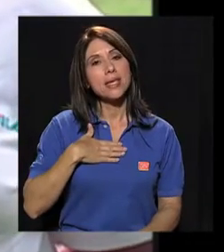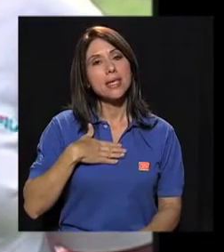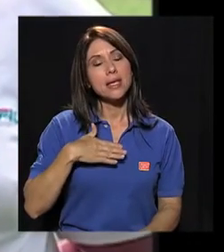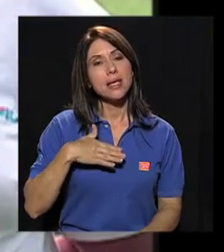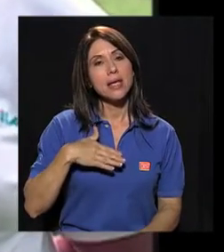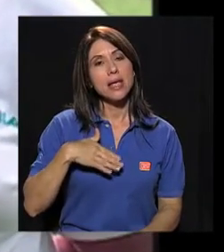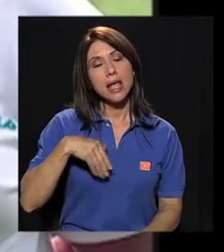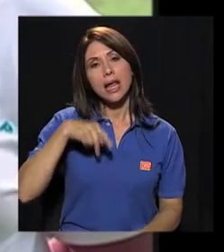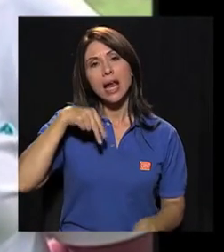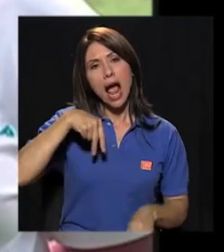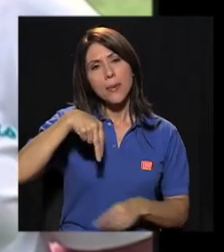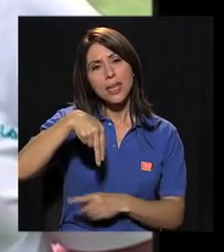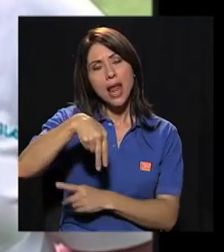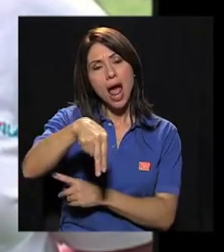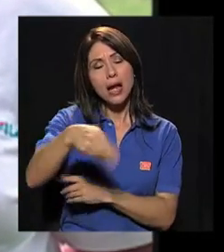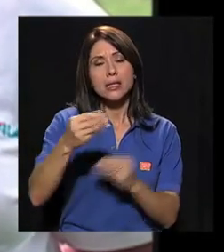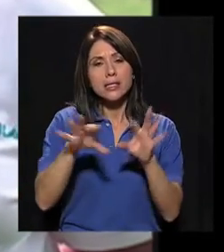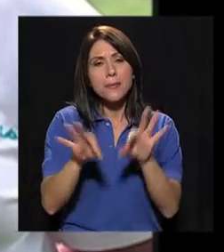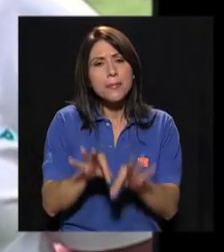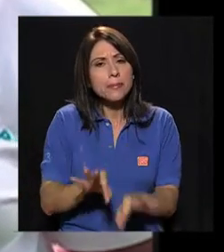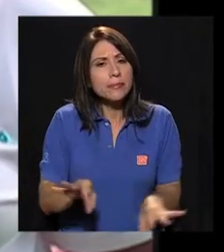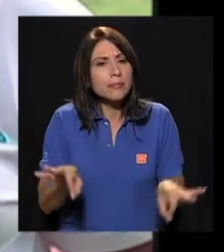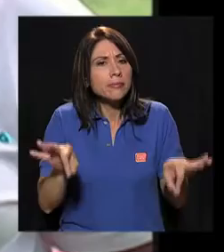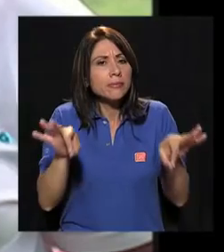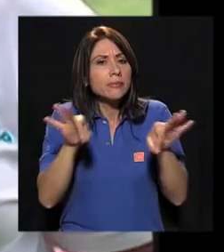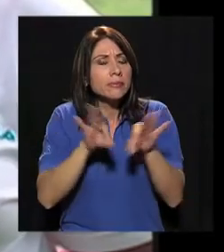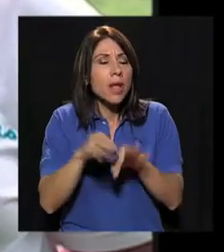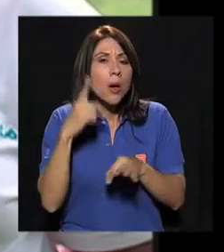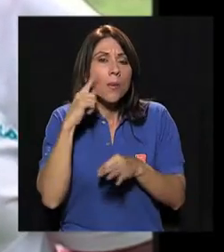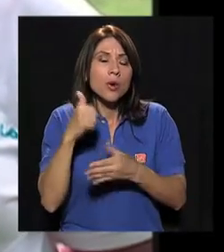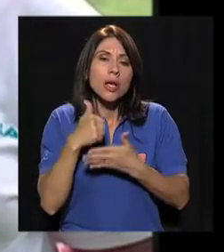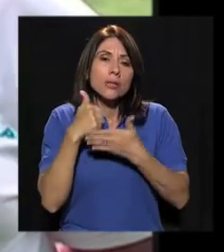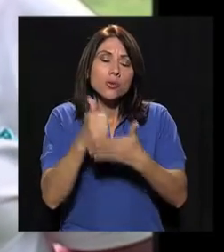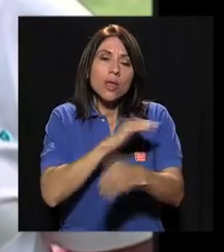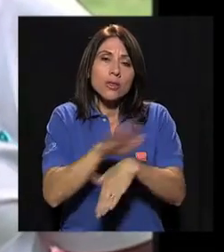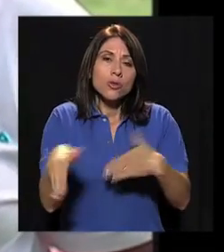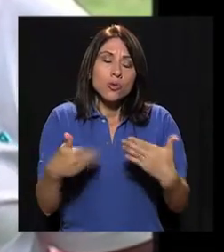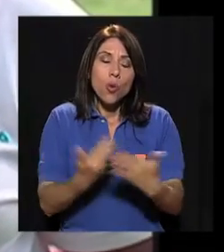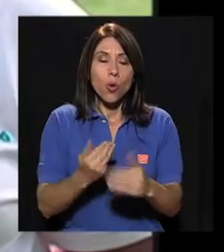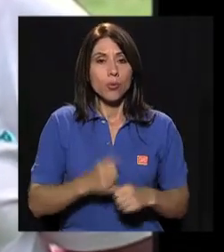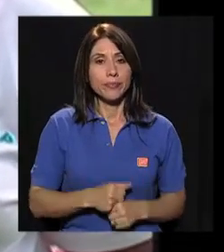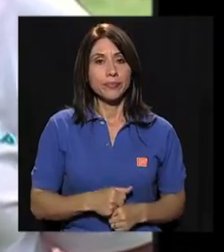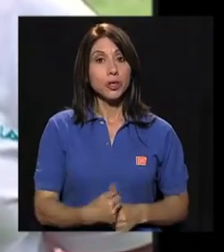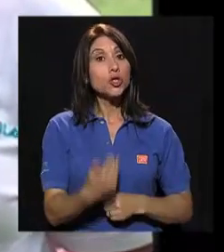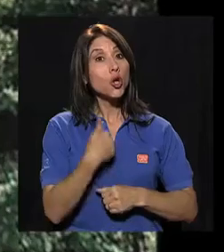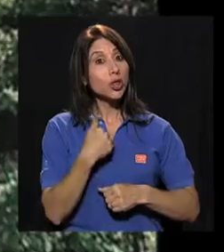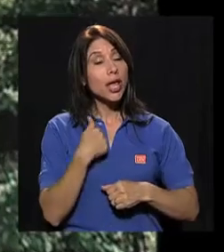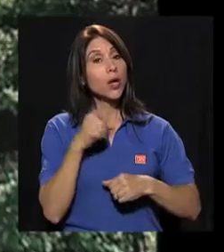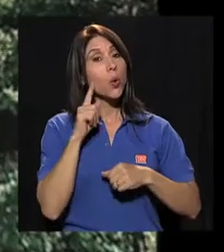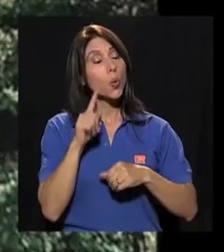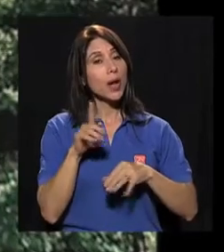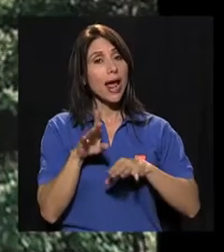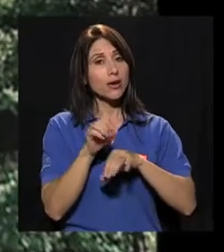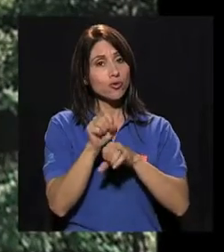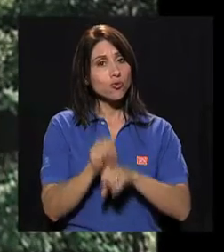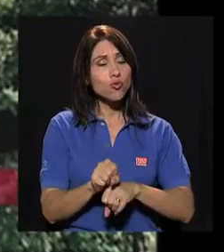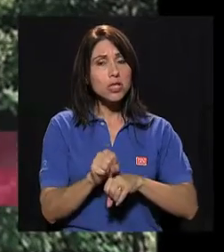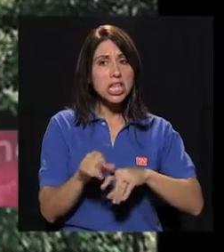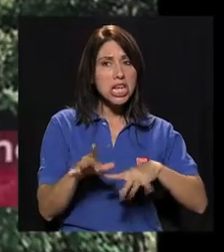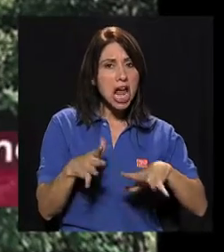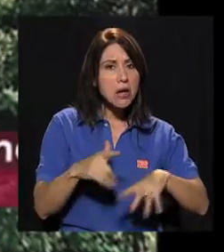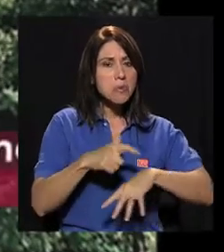Para mí caminar es importantísimo porque te ayuda en todo. Tengo una rutina